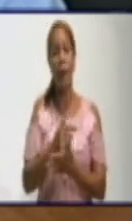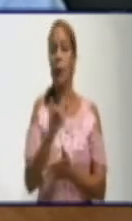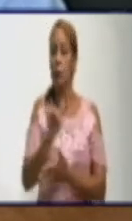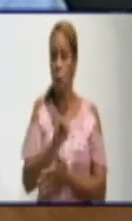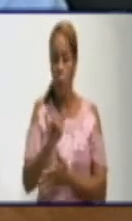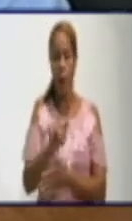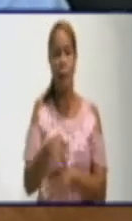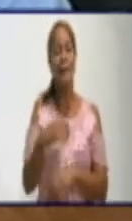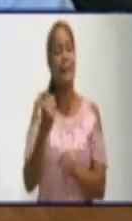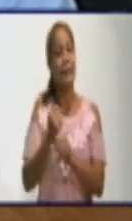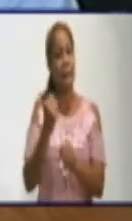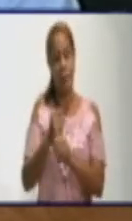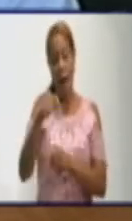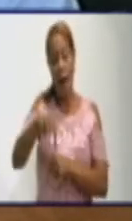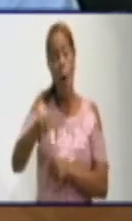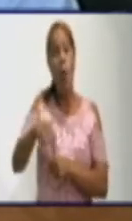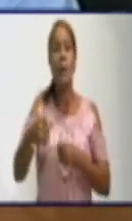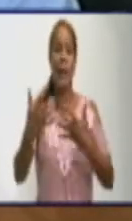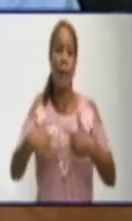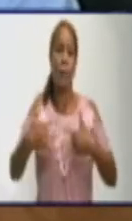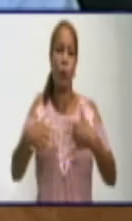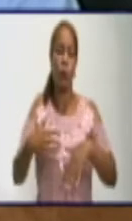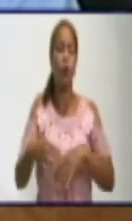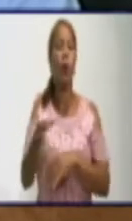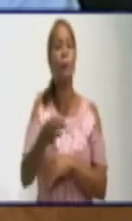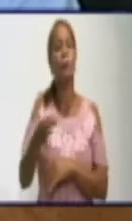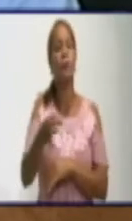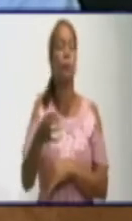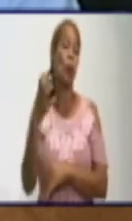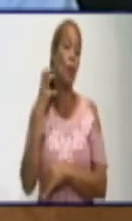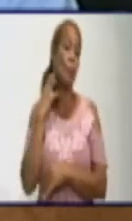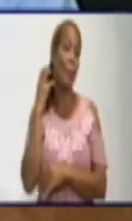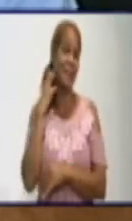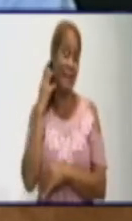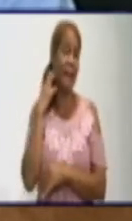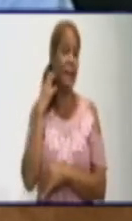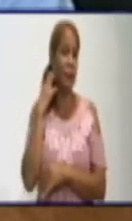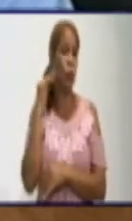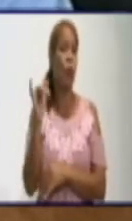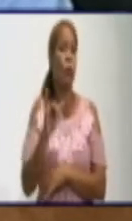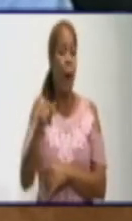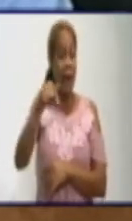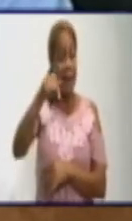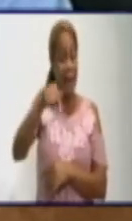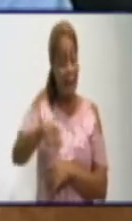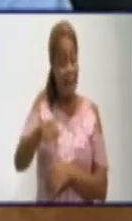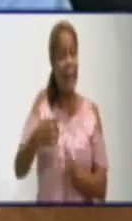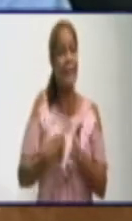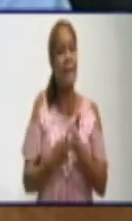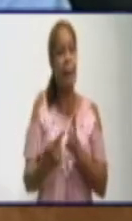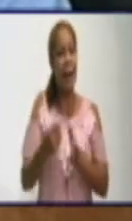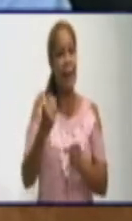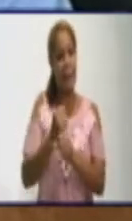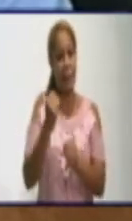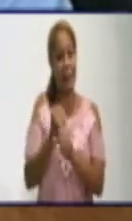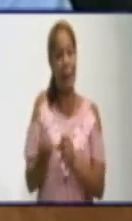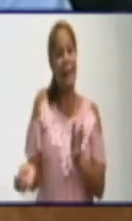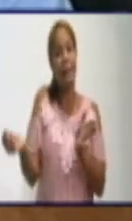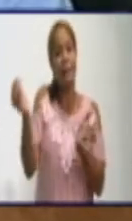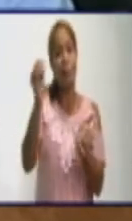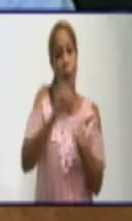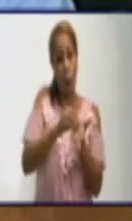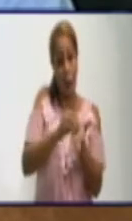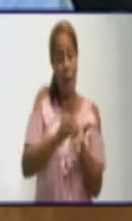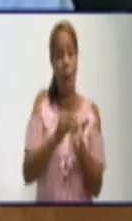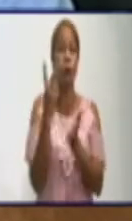para el día de hoy. el municipio de Manzanillo se va a trabajar en la semana en el montaje de dos bombas nuevas en el